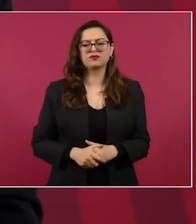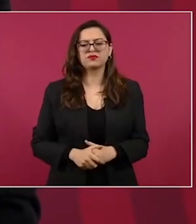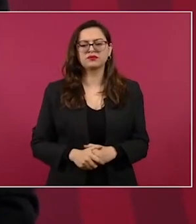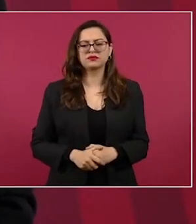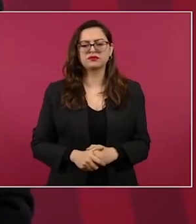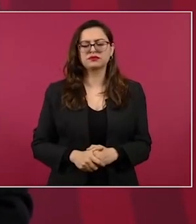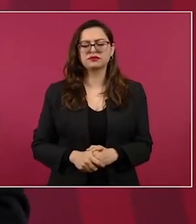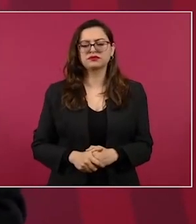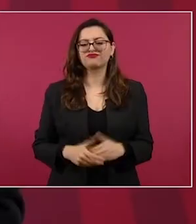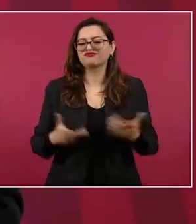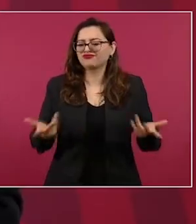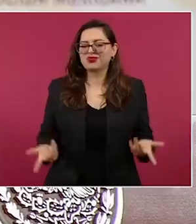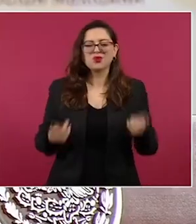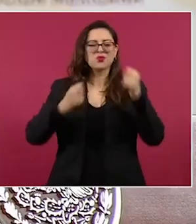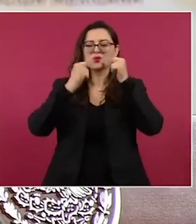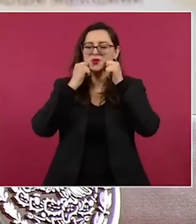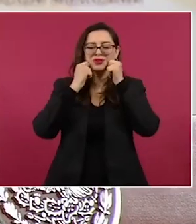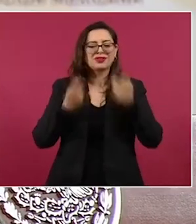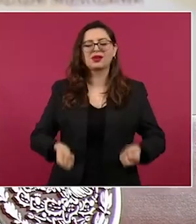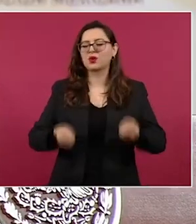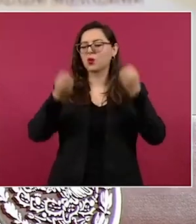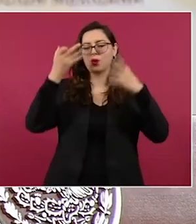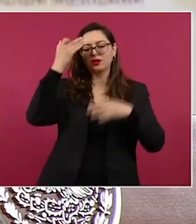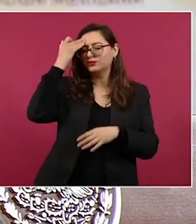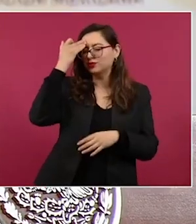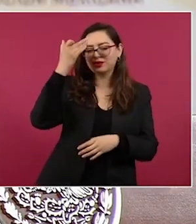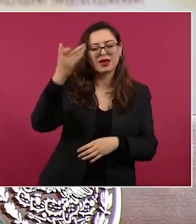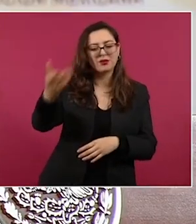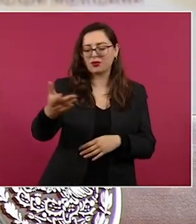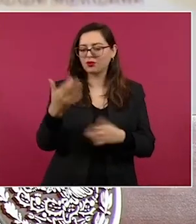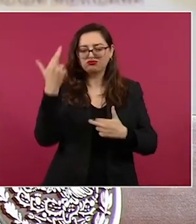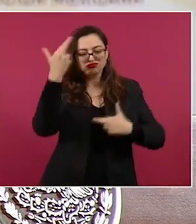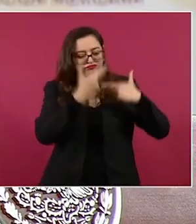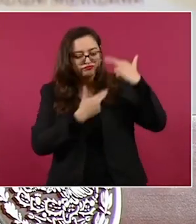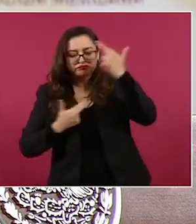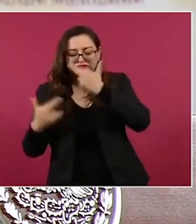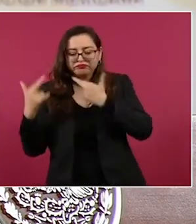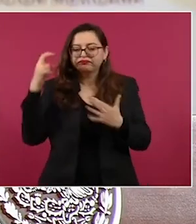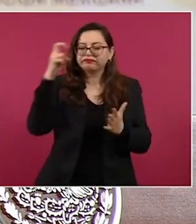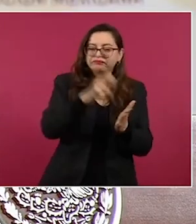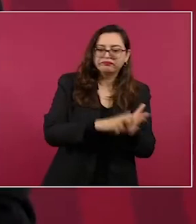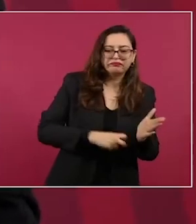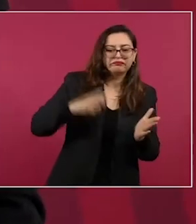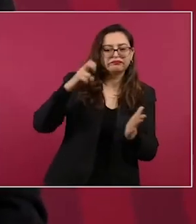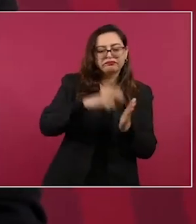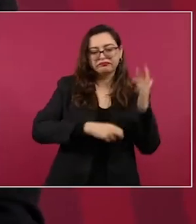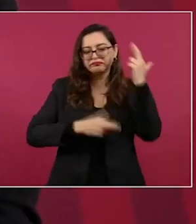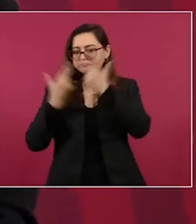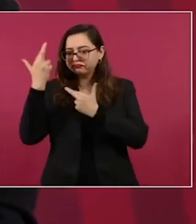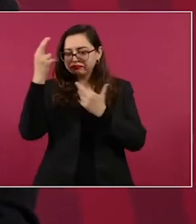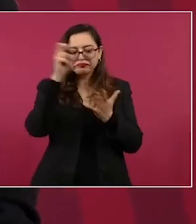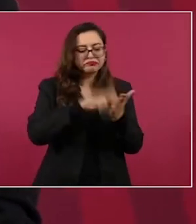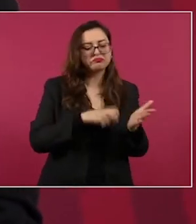hace que nos lleve tiempo, o porque todavía aplica